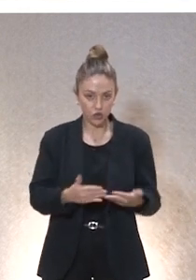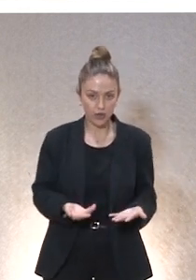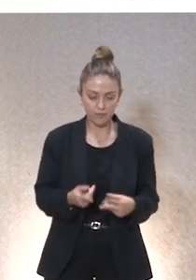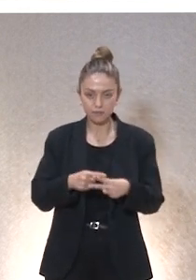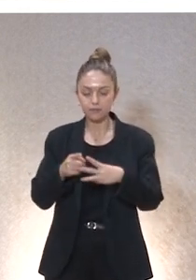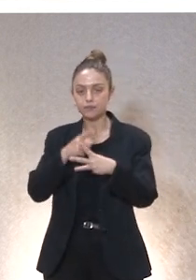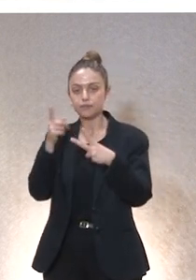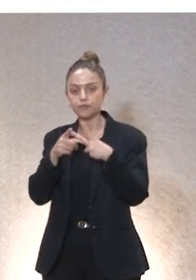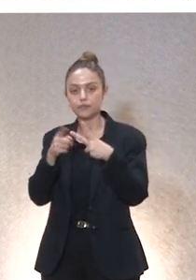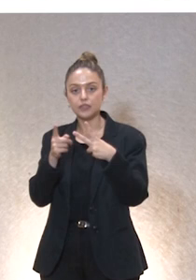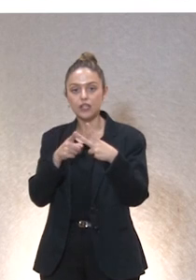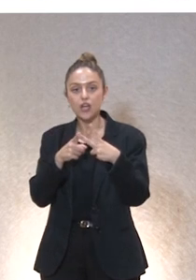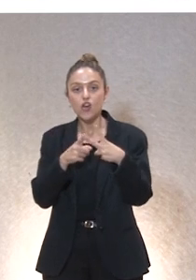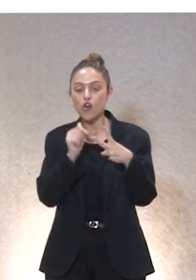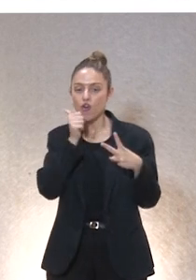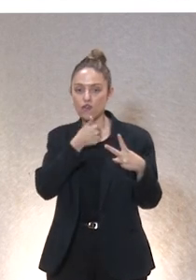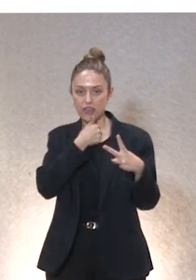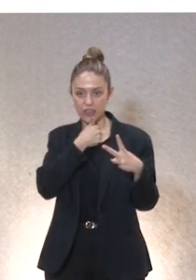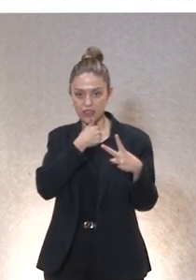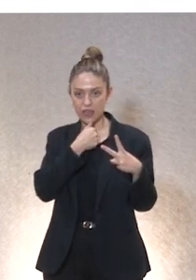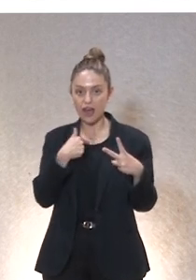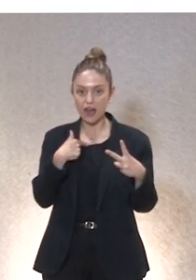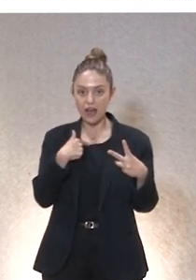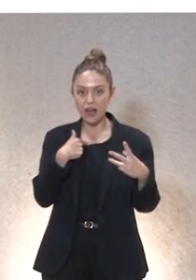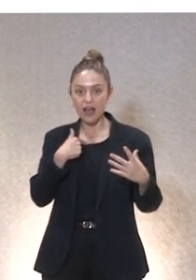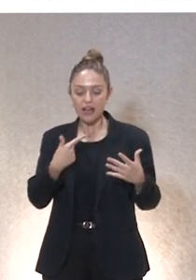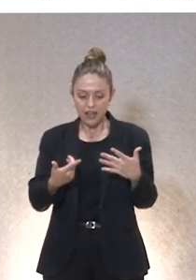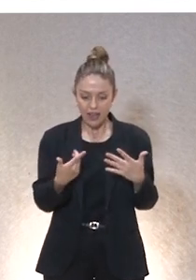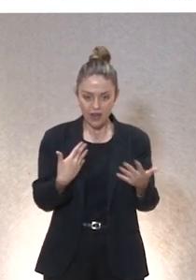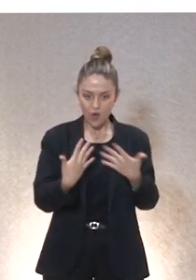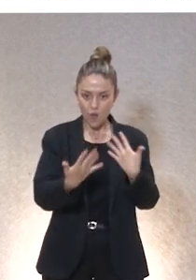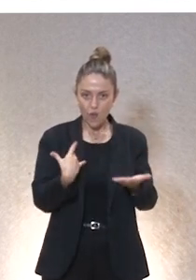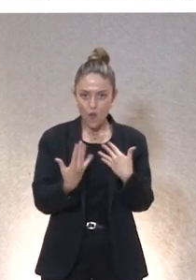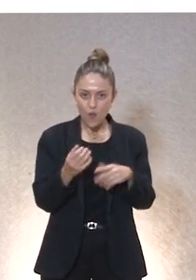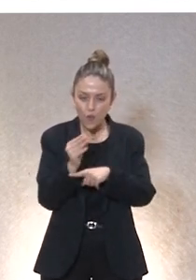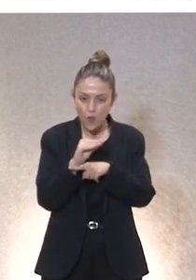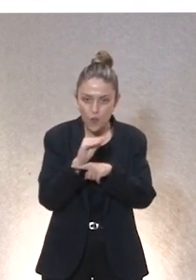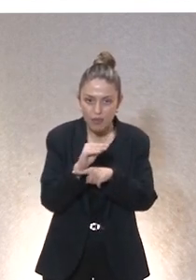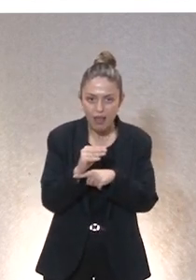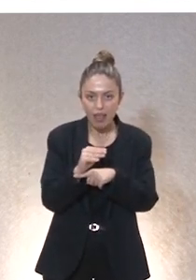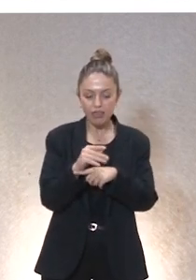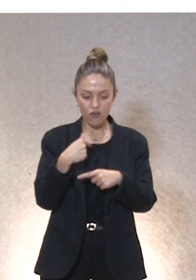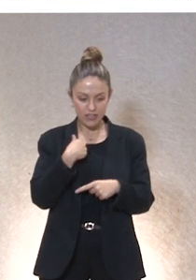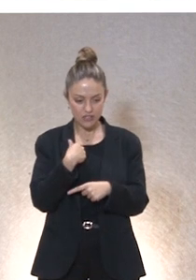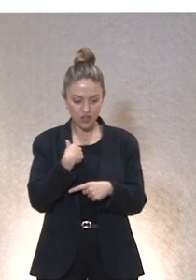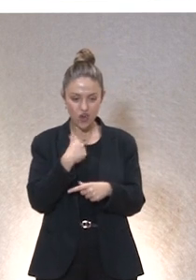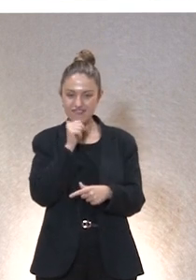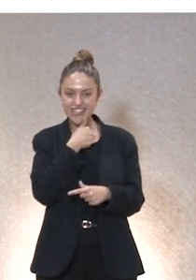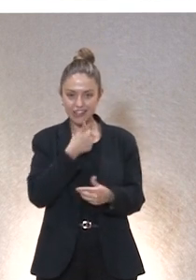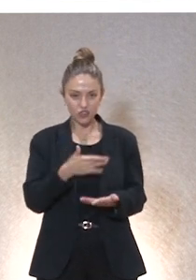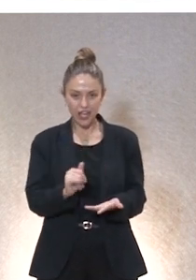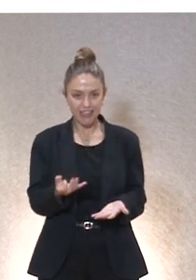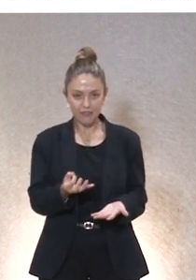lugar confidencia el cuidado genera una relación de confidencialidad entre la persona a que cuido tiene que haber secretos